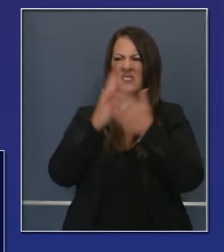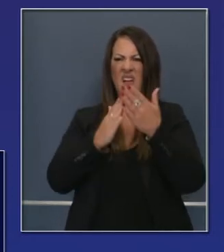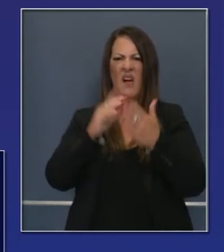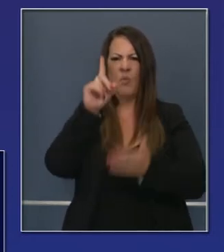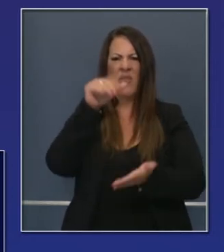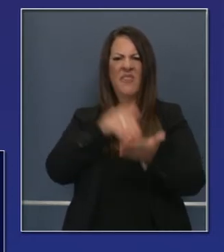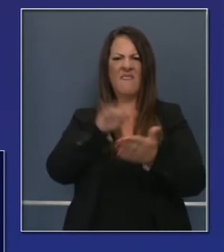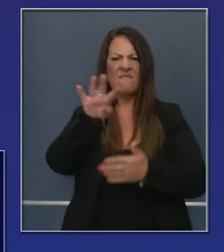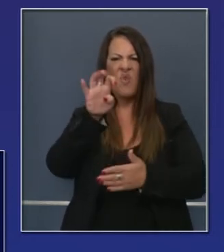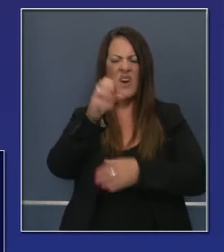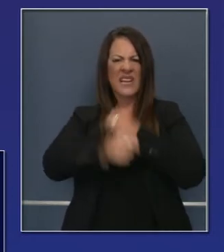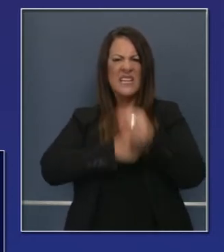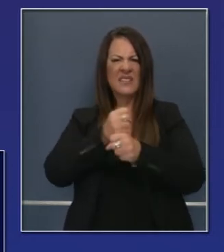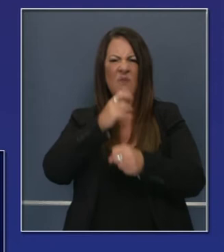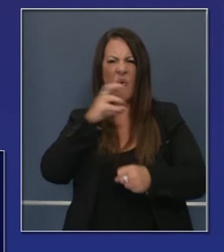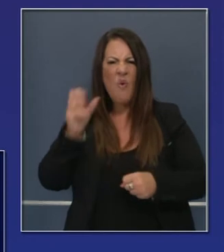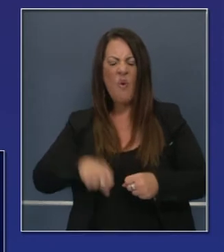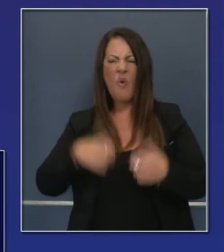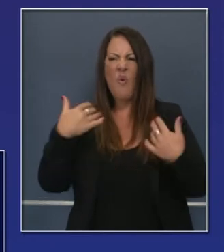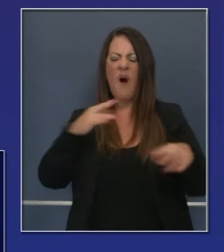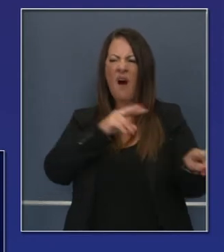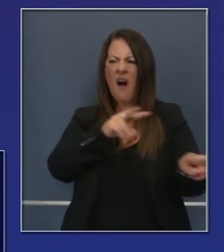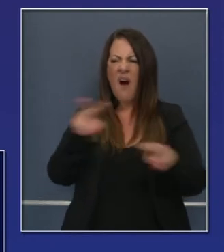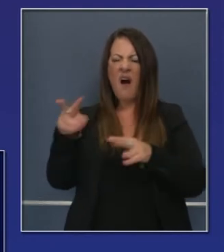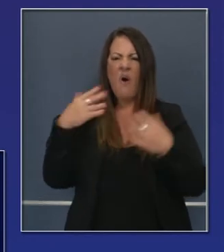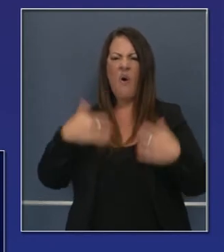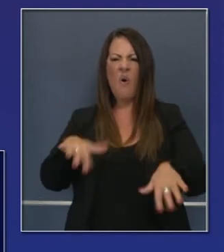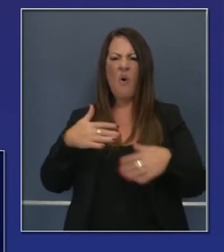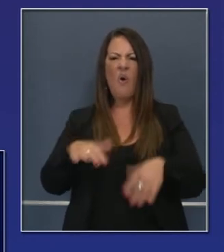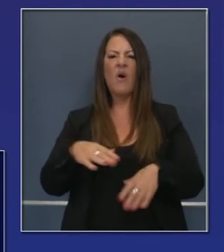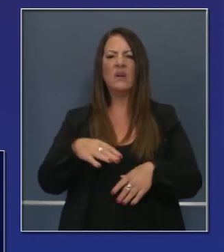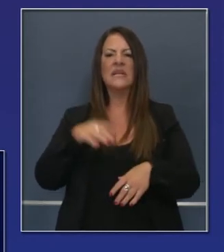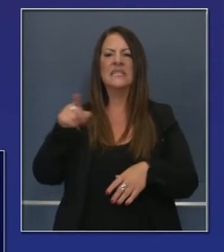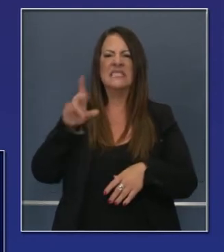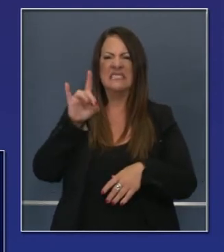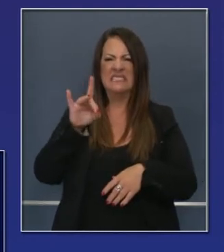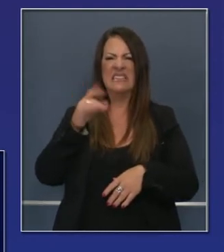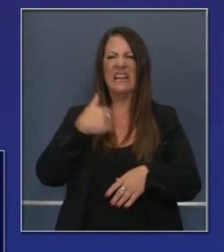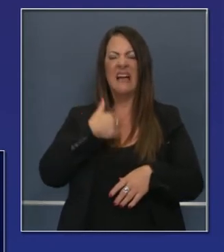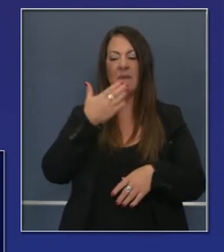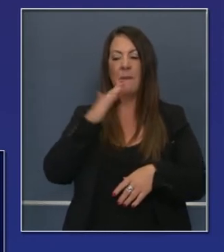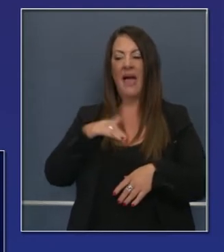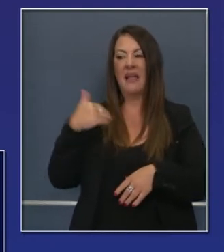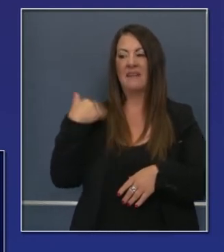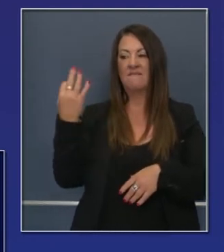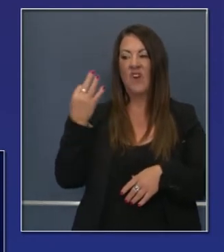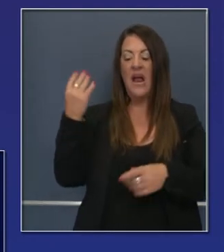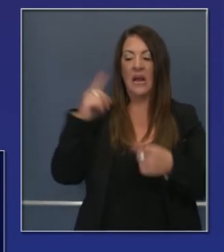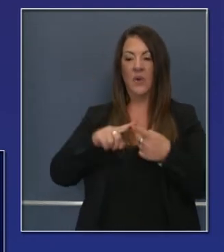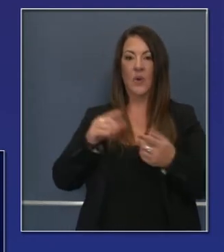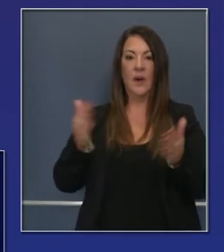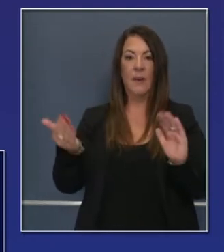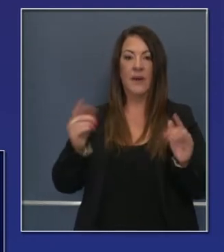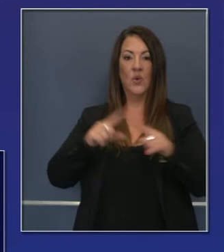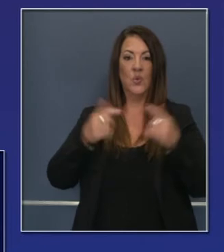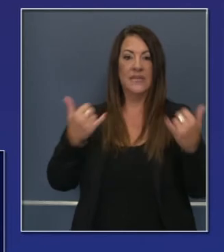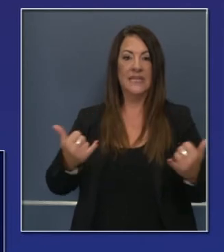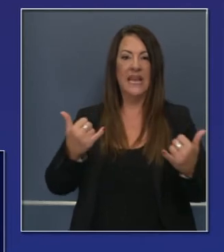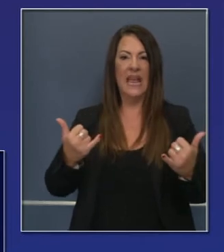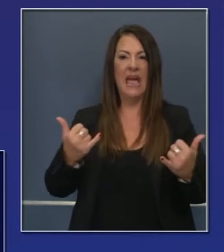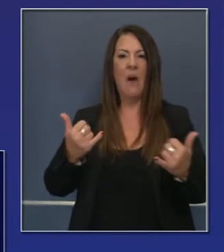mundo. De cientos de años de historia, ya ha habido gran progreso allí. El contenimiento ahora es de